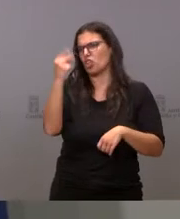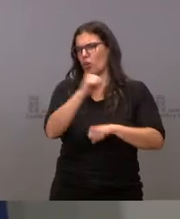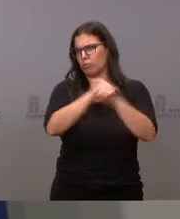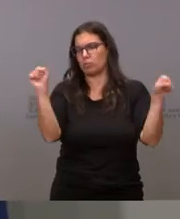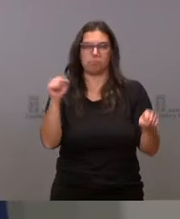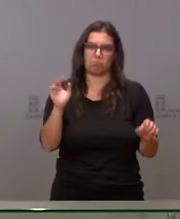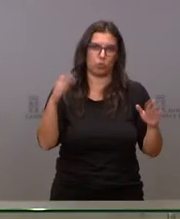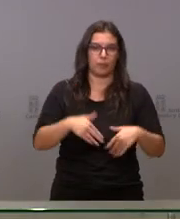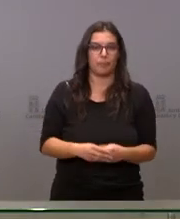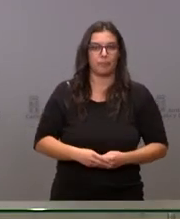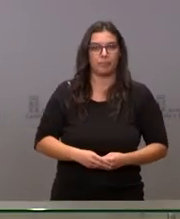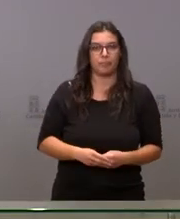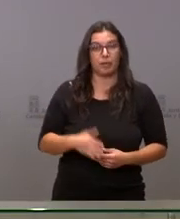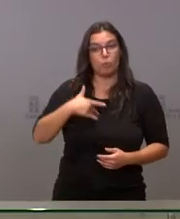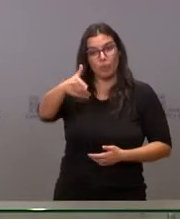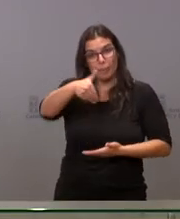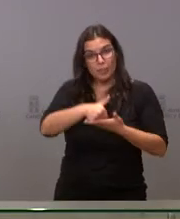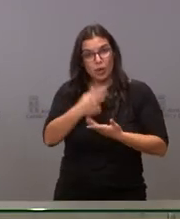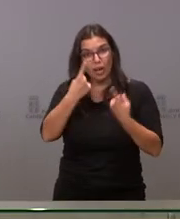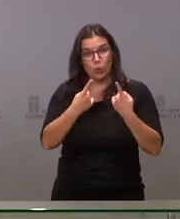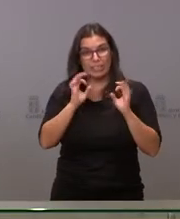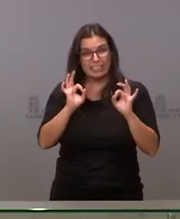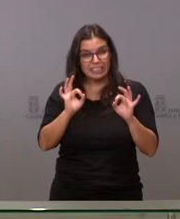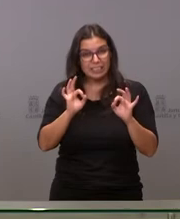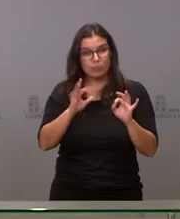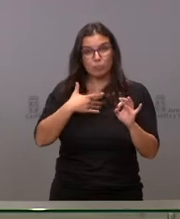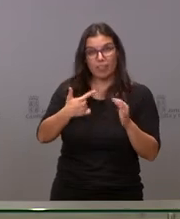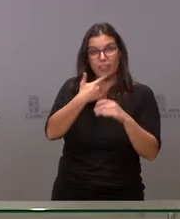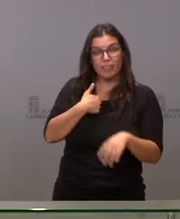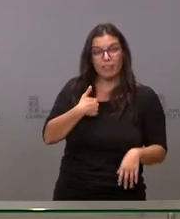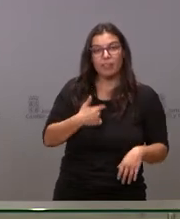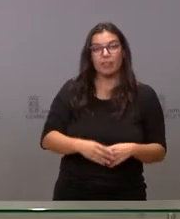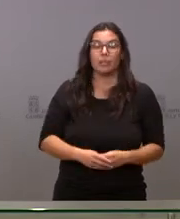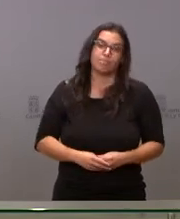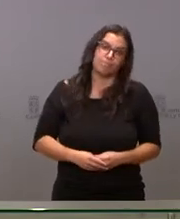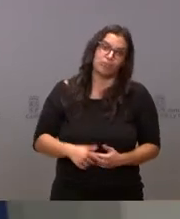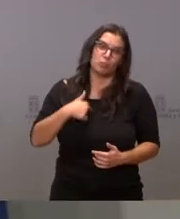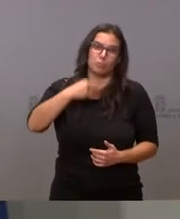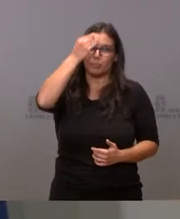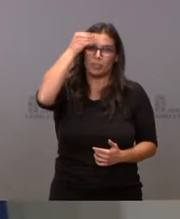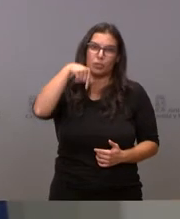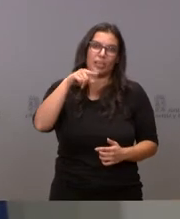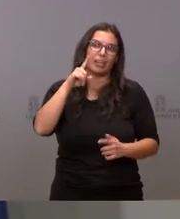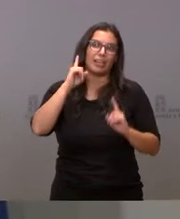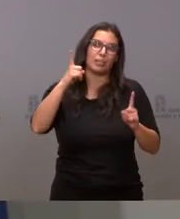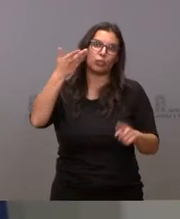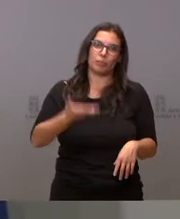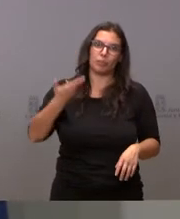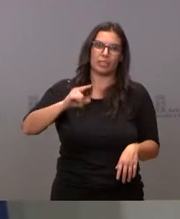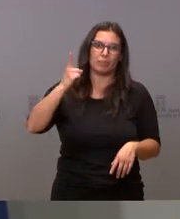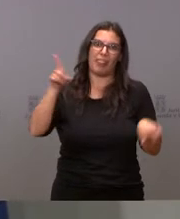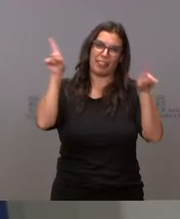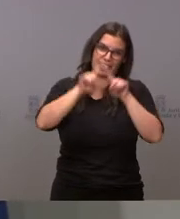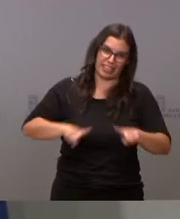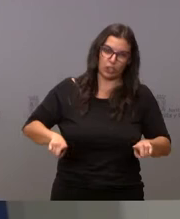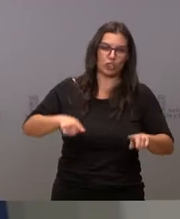¿Petición podría concretar alguna petición de por Ávila en este caso? Creo que también ha habido... Yo creo que en este caso lo más importante es ser discreto,